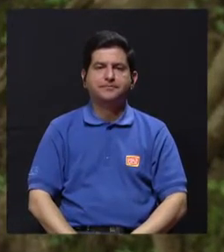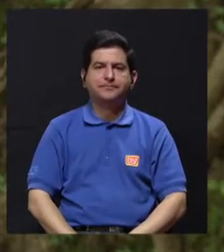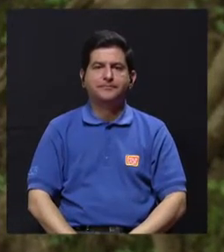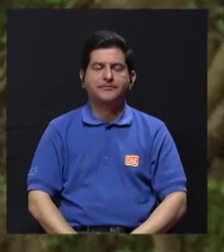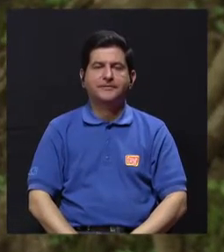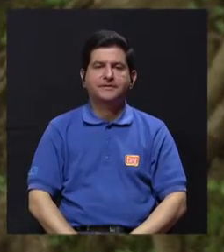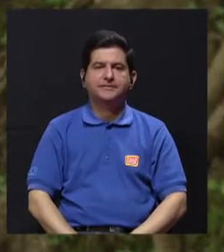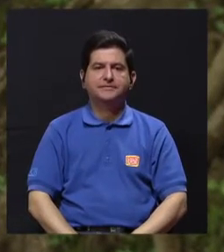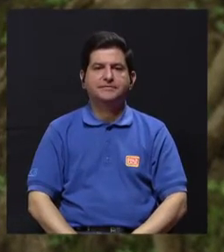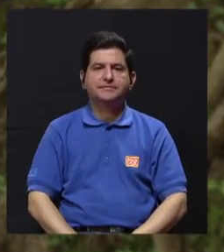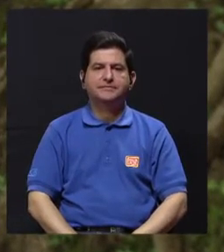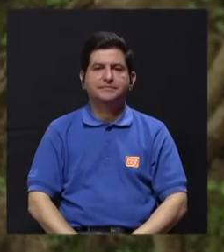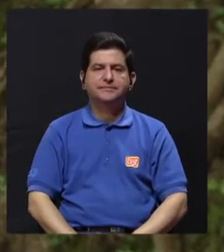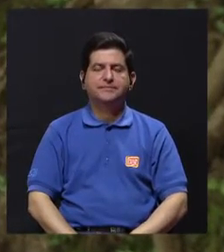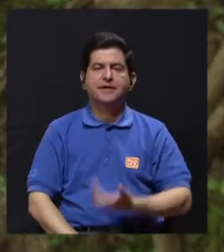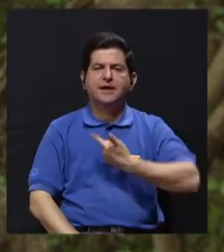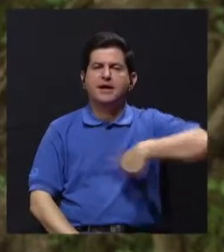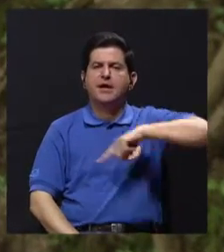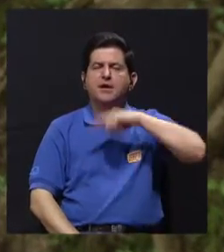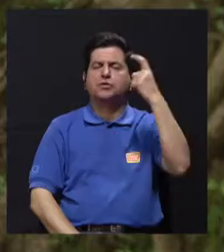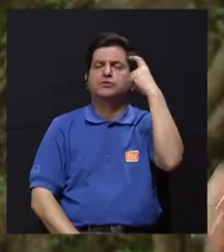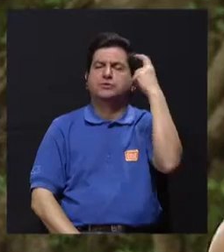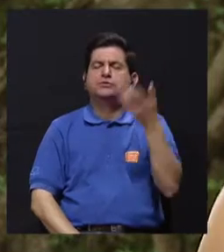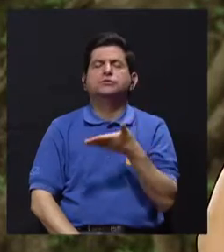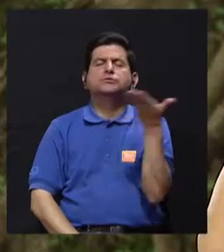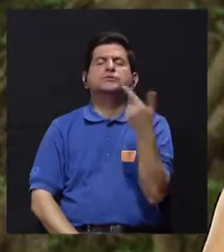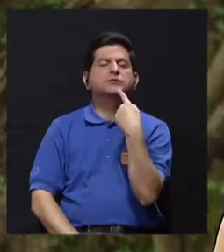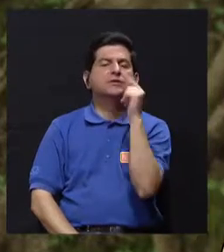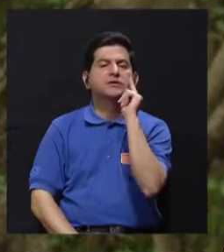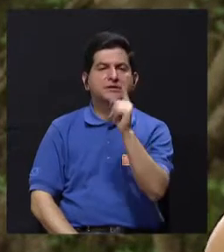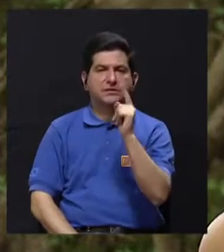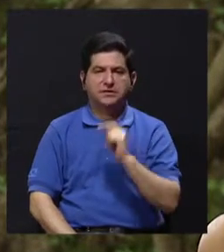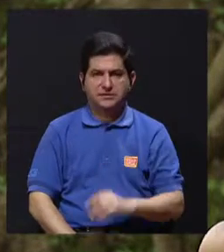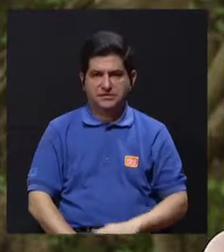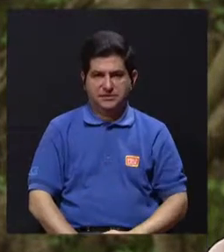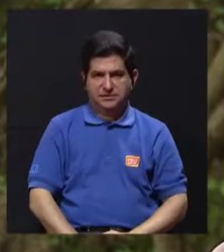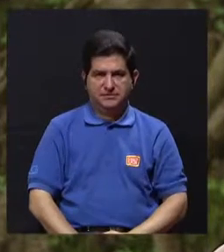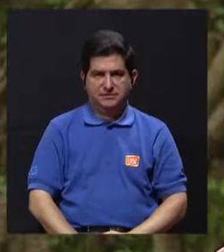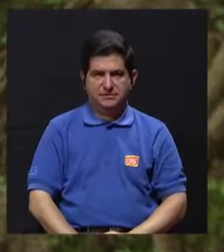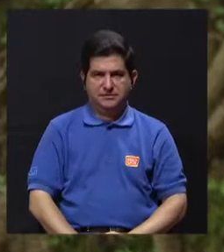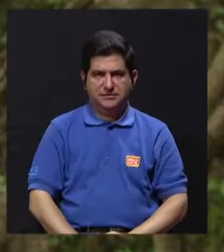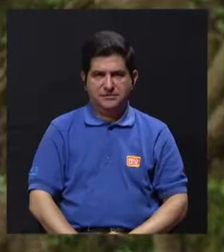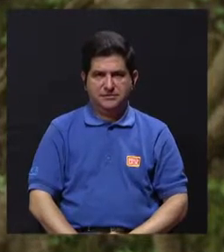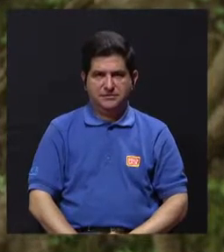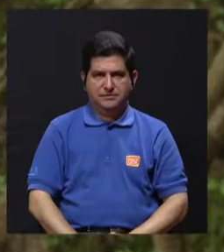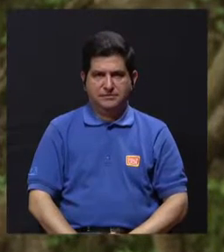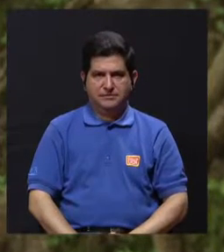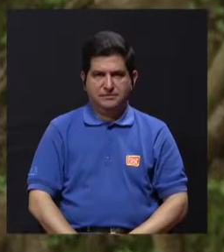qué podríamos pensar, digamos, como usted dice, sobre,